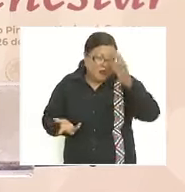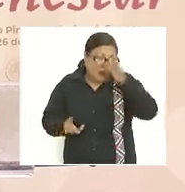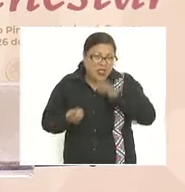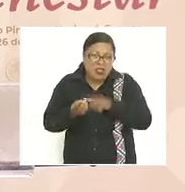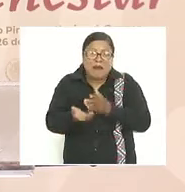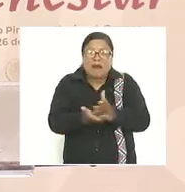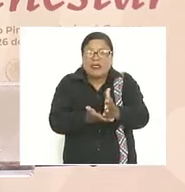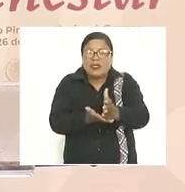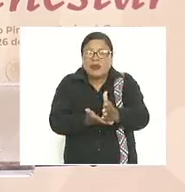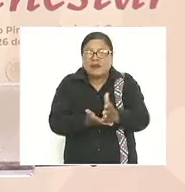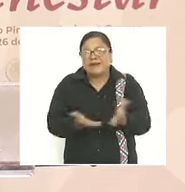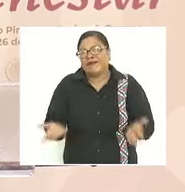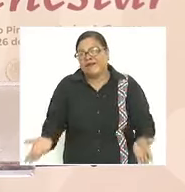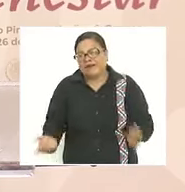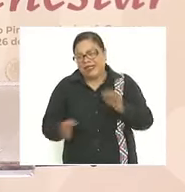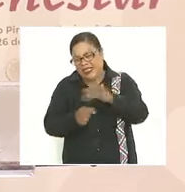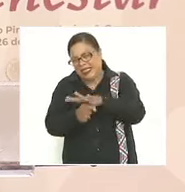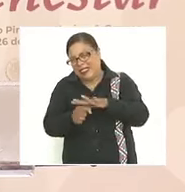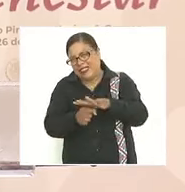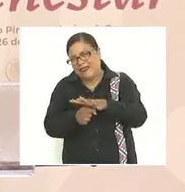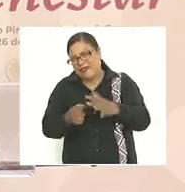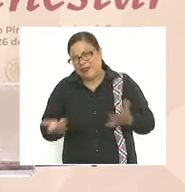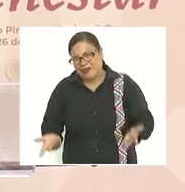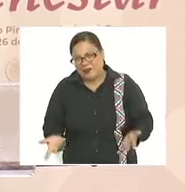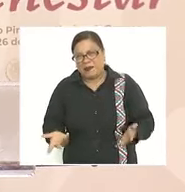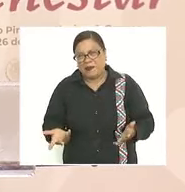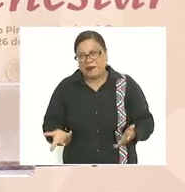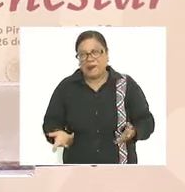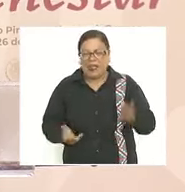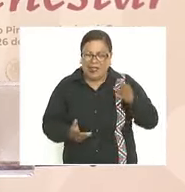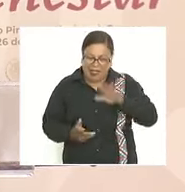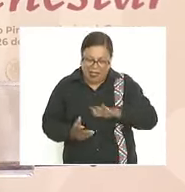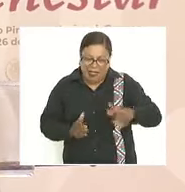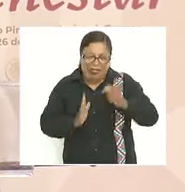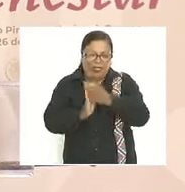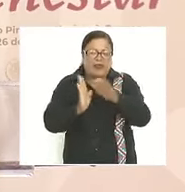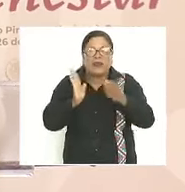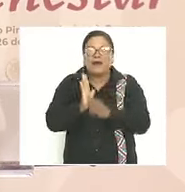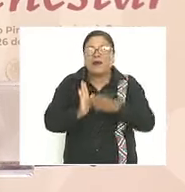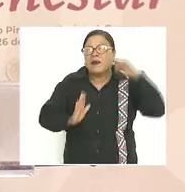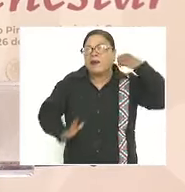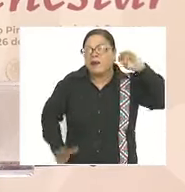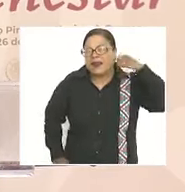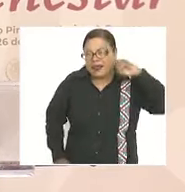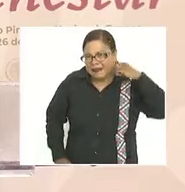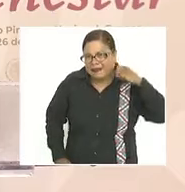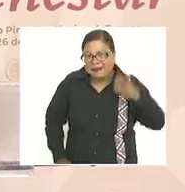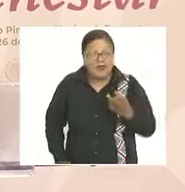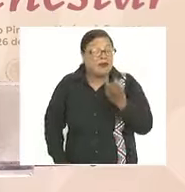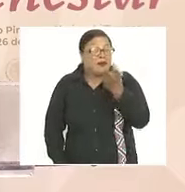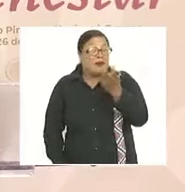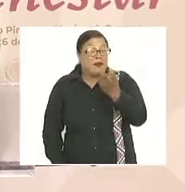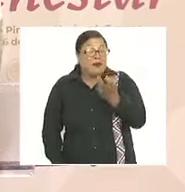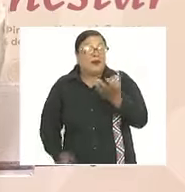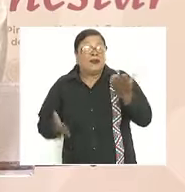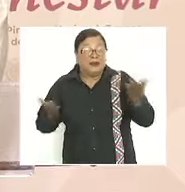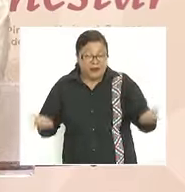el Istmo de Tehuantepec Oaxaca entonces por eso